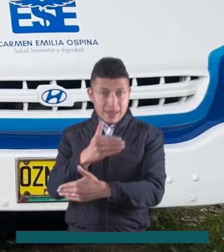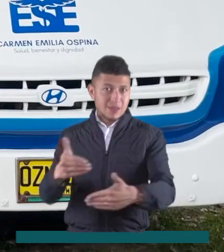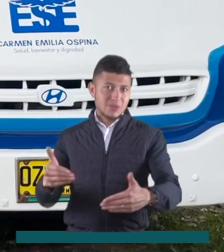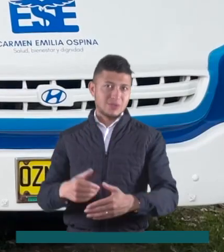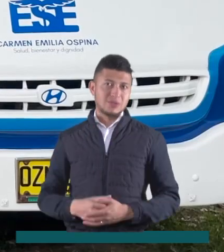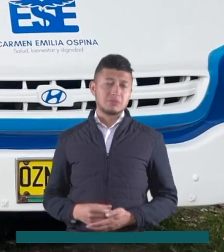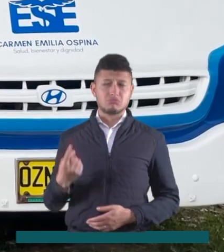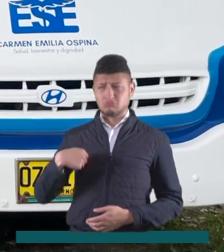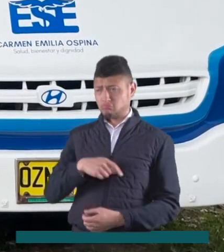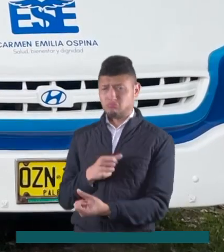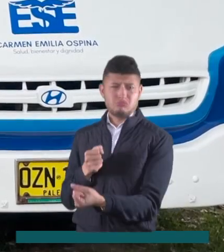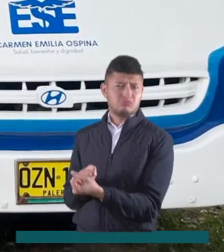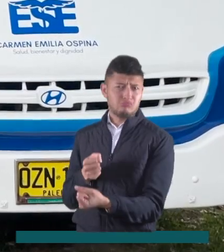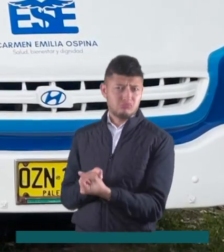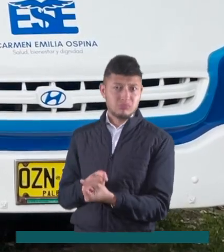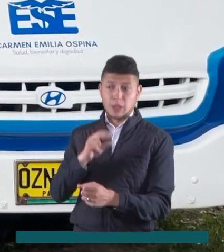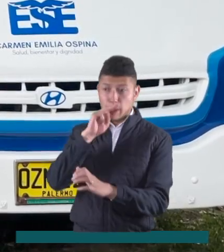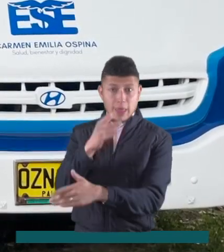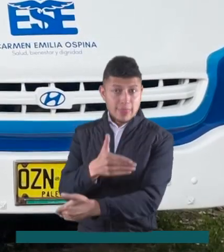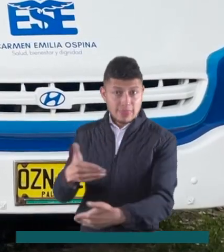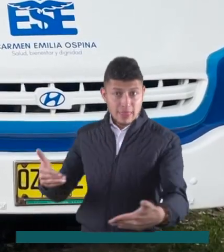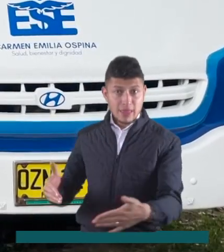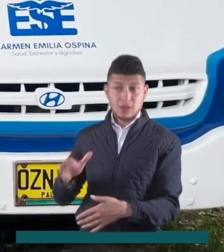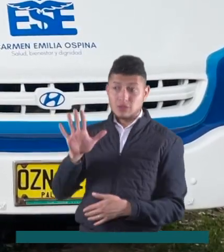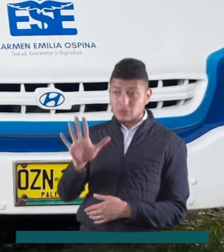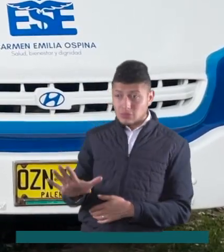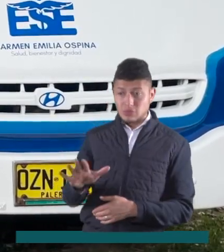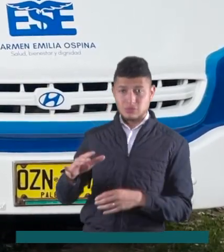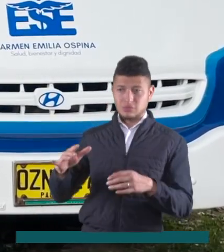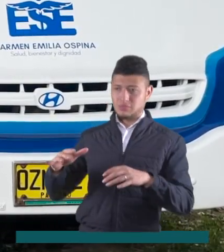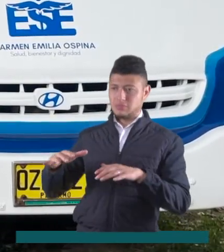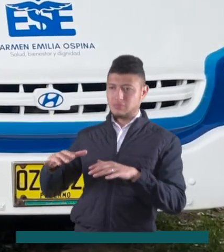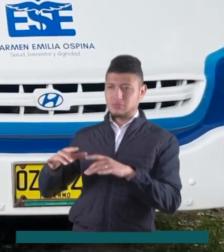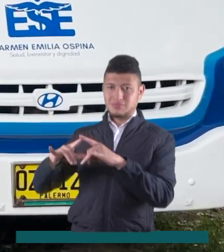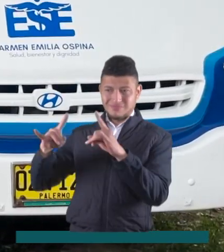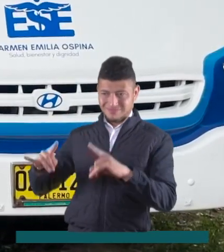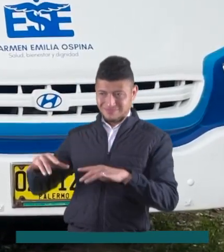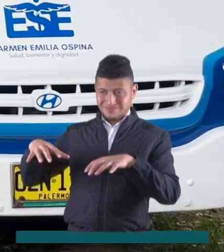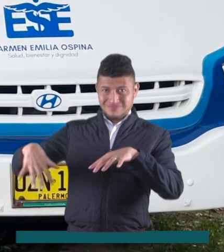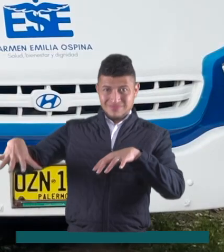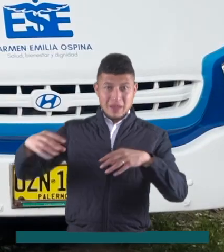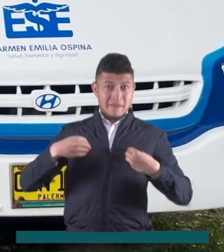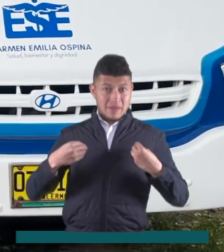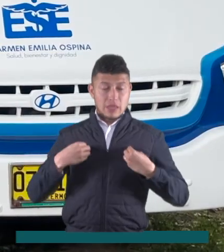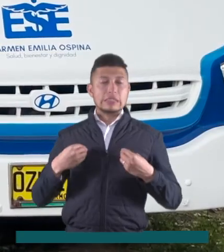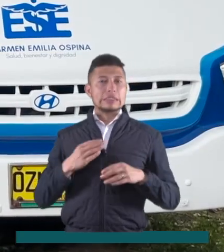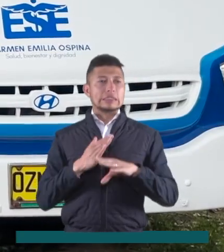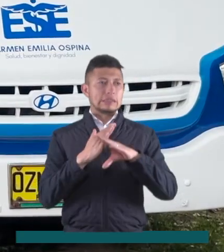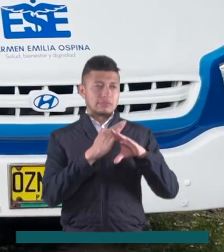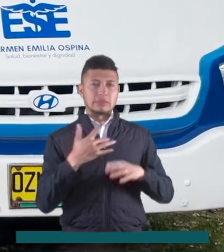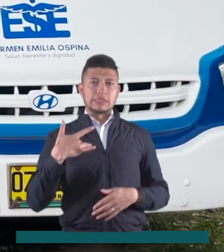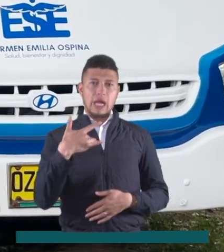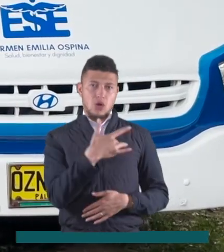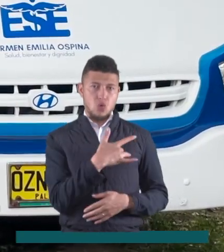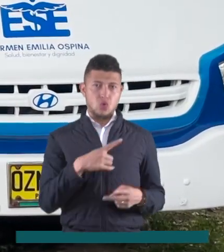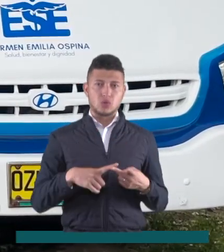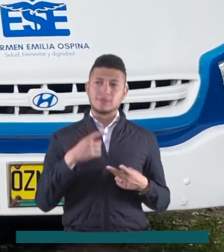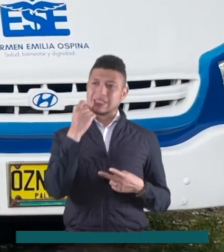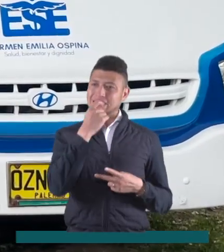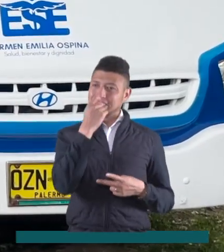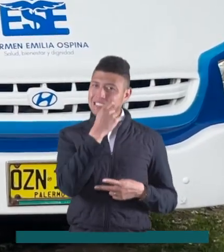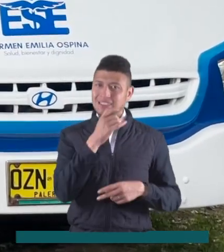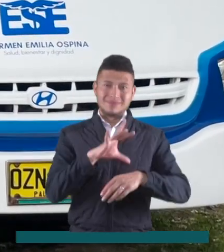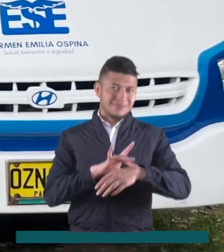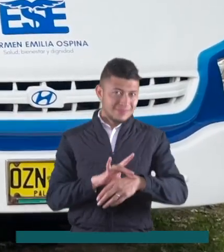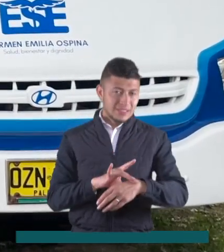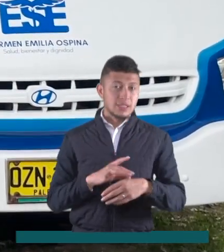Apoyando de la mejor manera a todos nuestros niños del asentamiento en el área de la salud, preventiva, higiene oral,